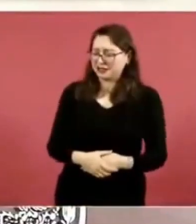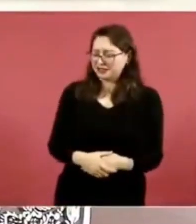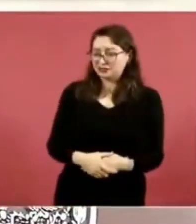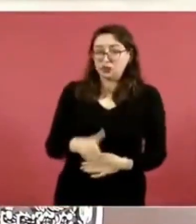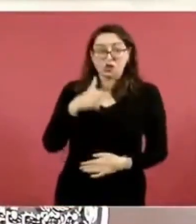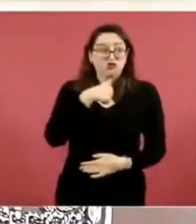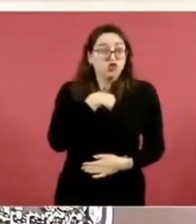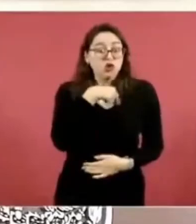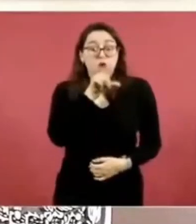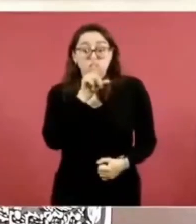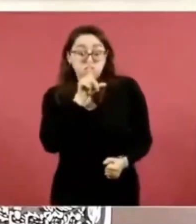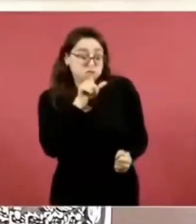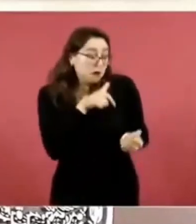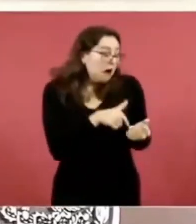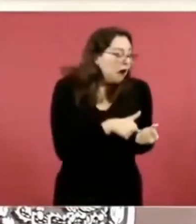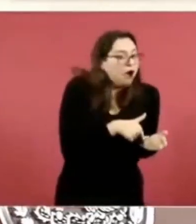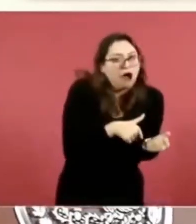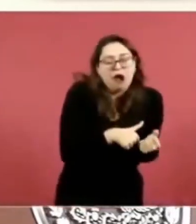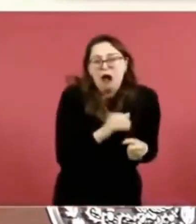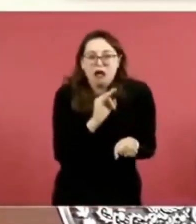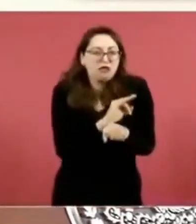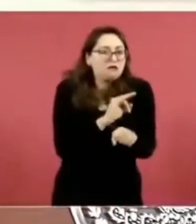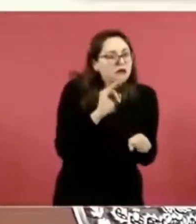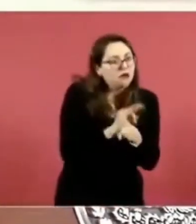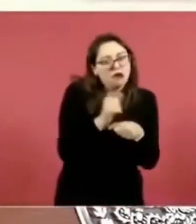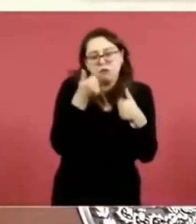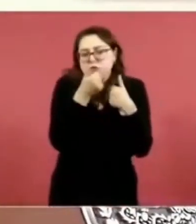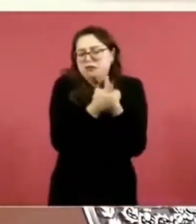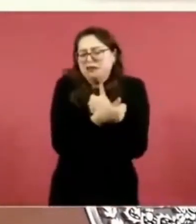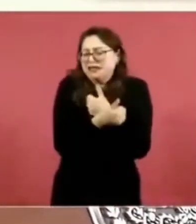establezco relaciones de complicidad con nadie.